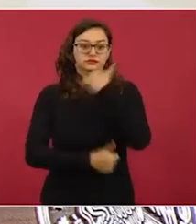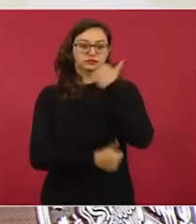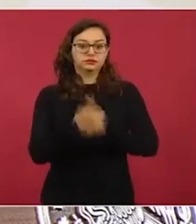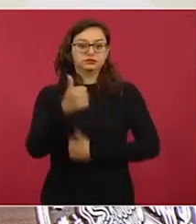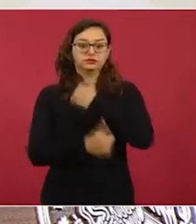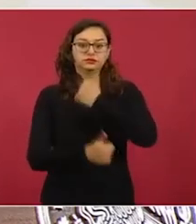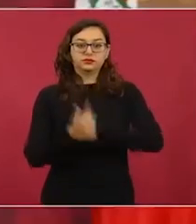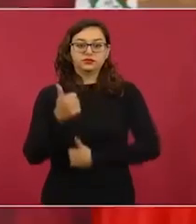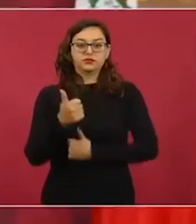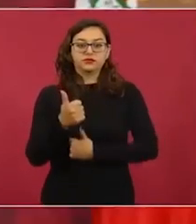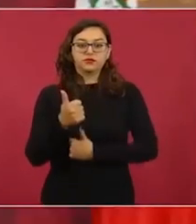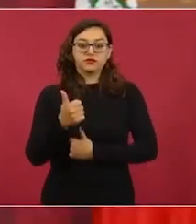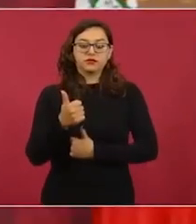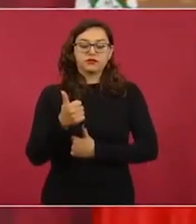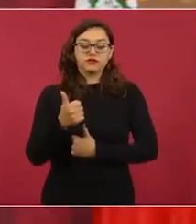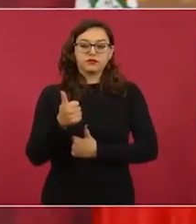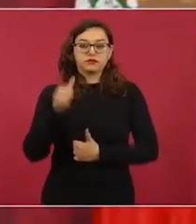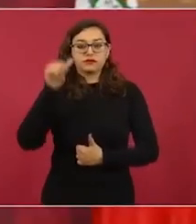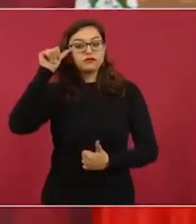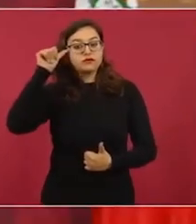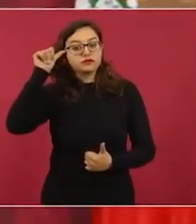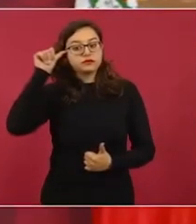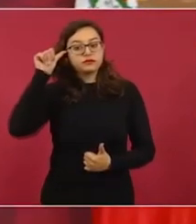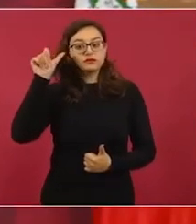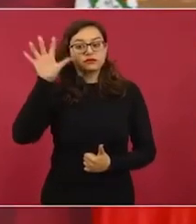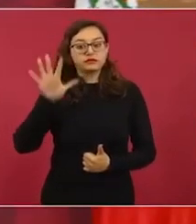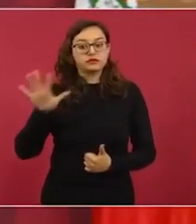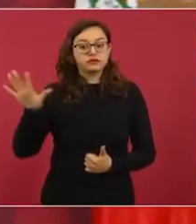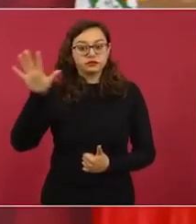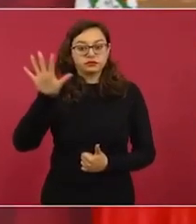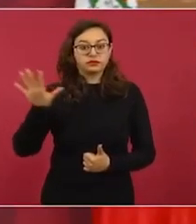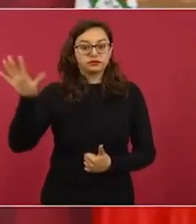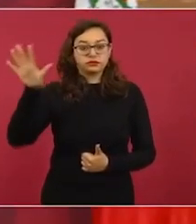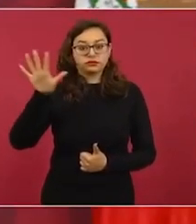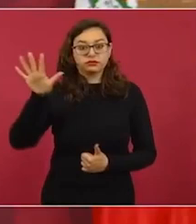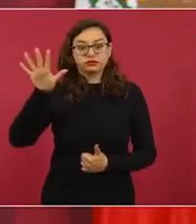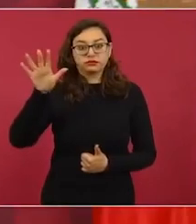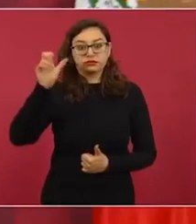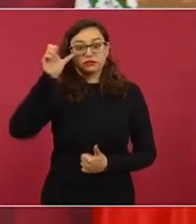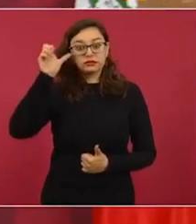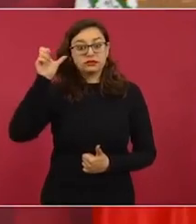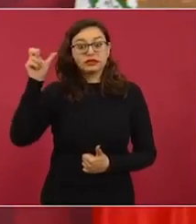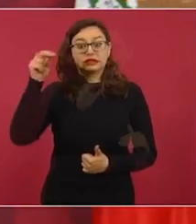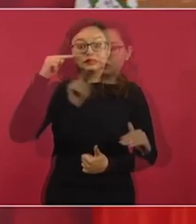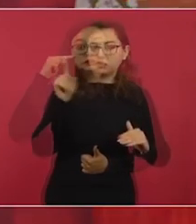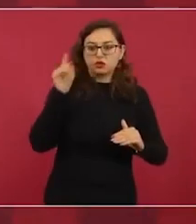a Asia y en especial con relación a China. China,